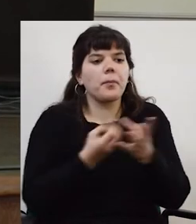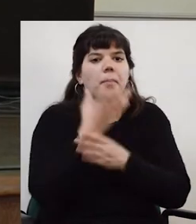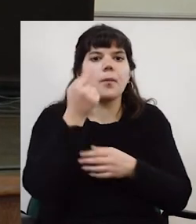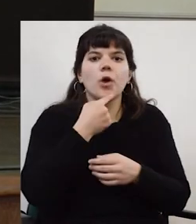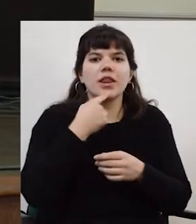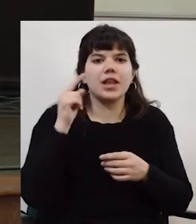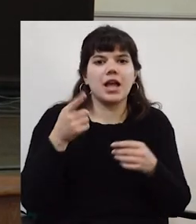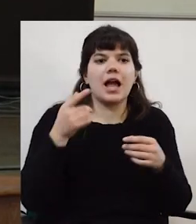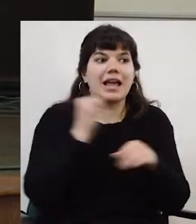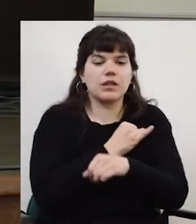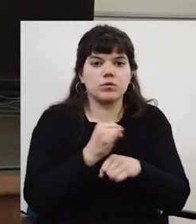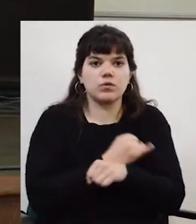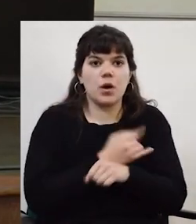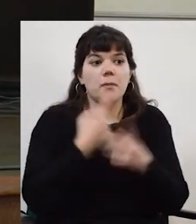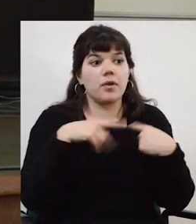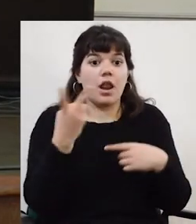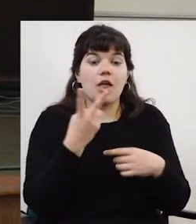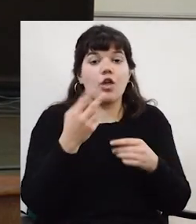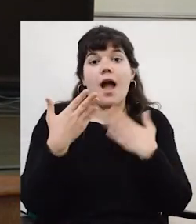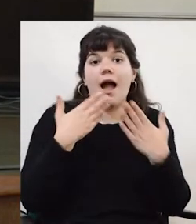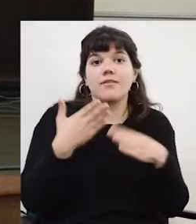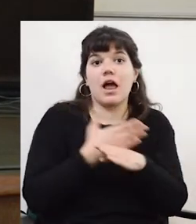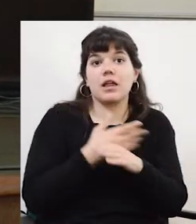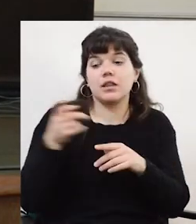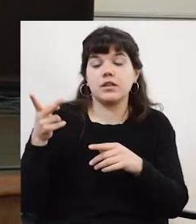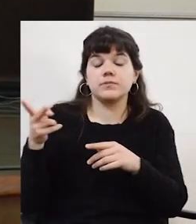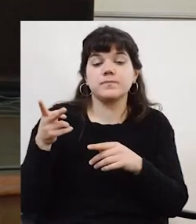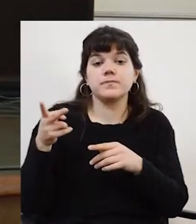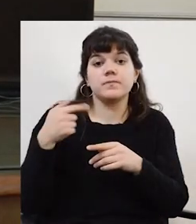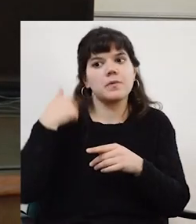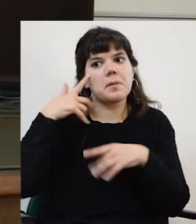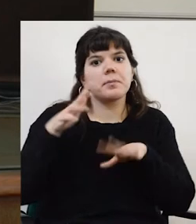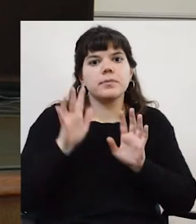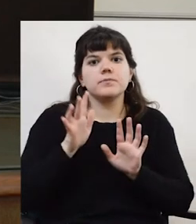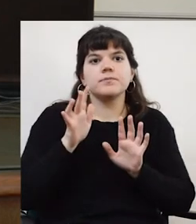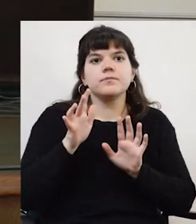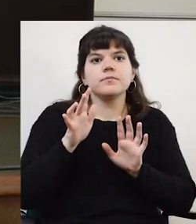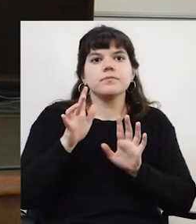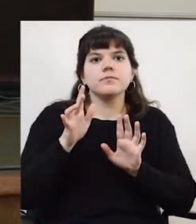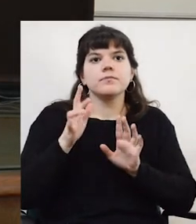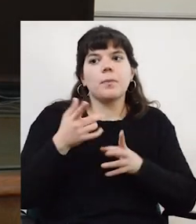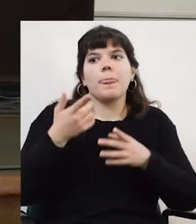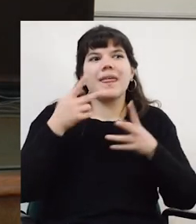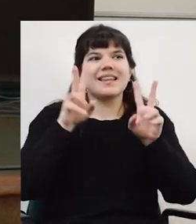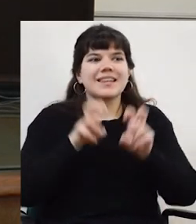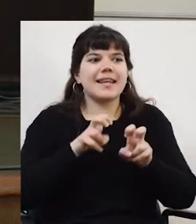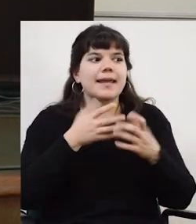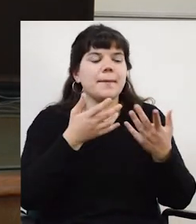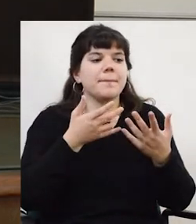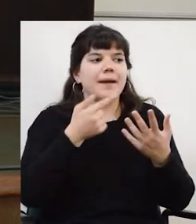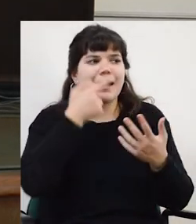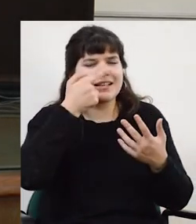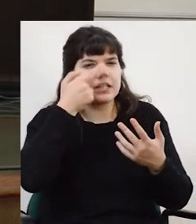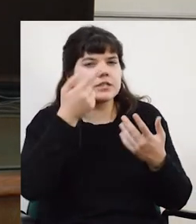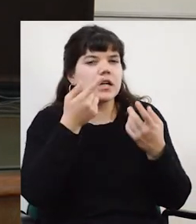relacionadas esto. Y un poco en las dos intervenciones que hacían ustedes me parece que nos da una referencia interesante